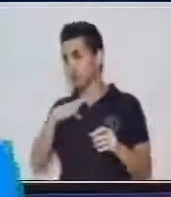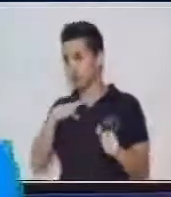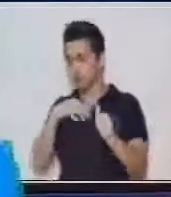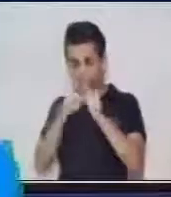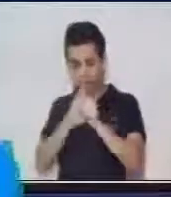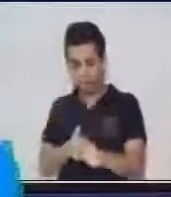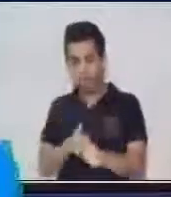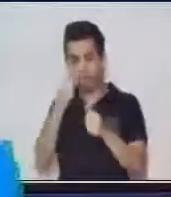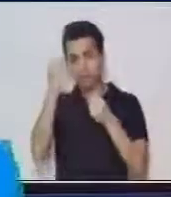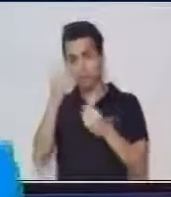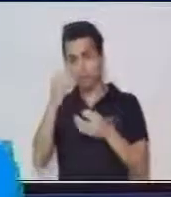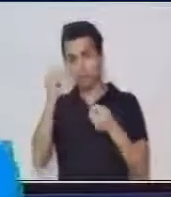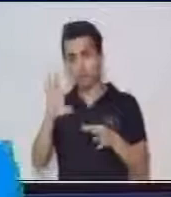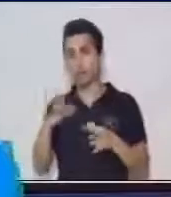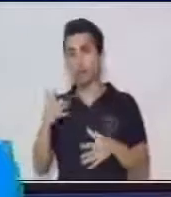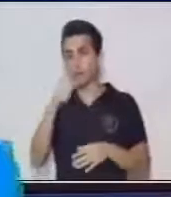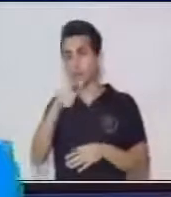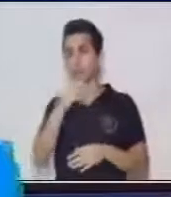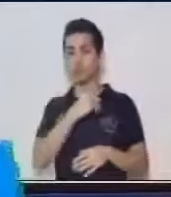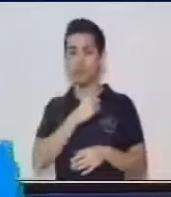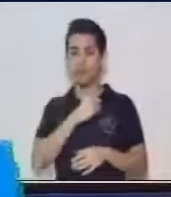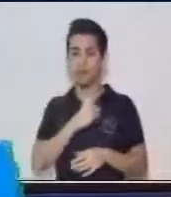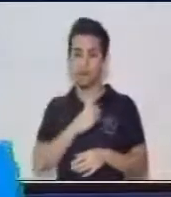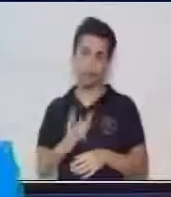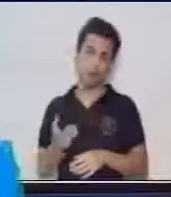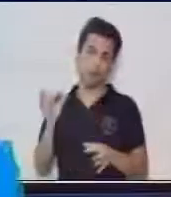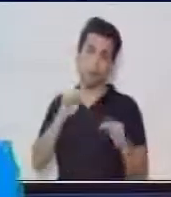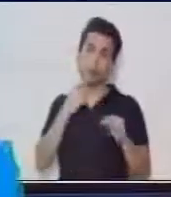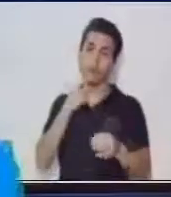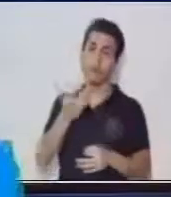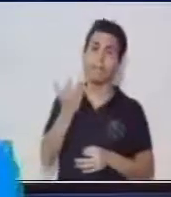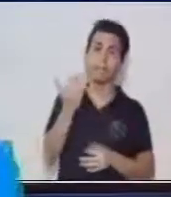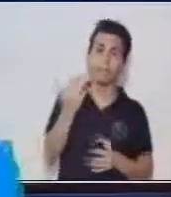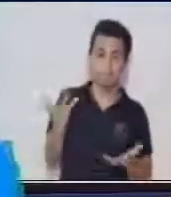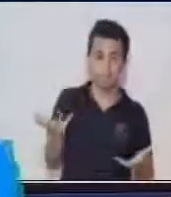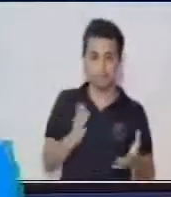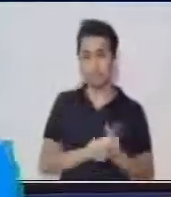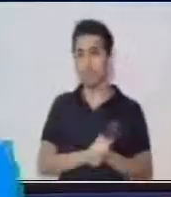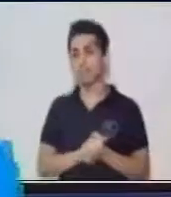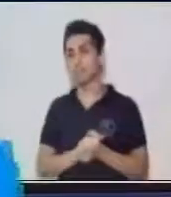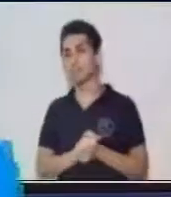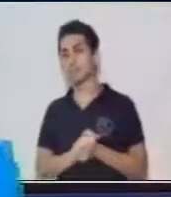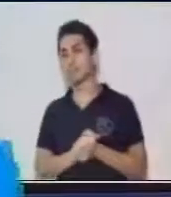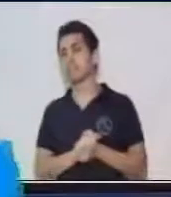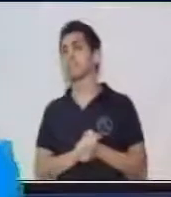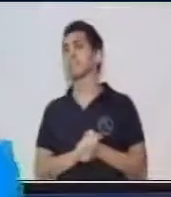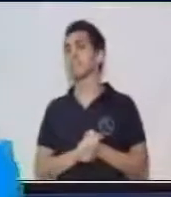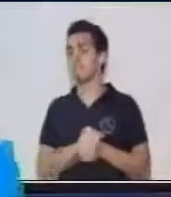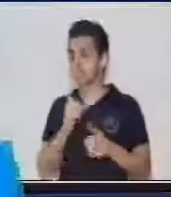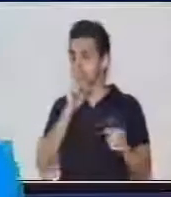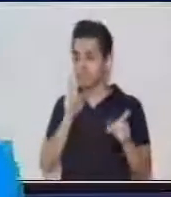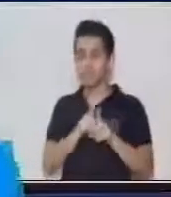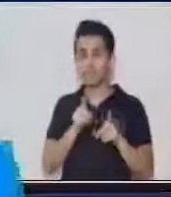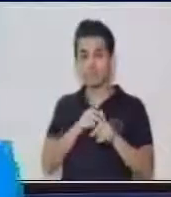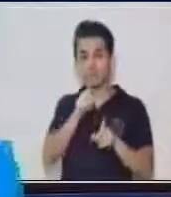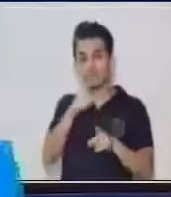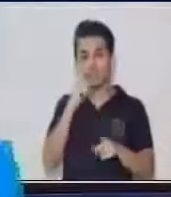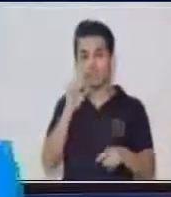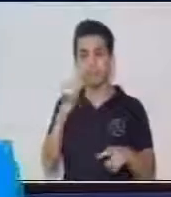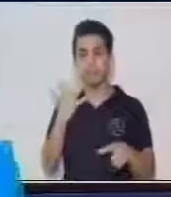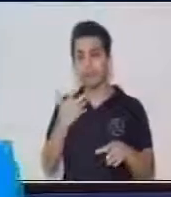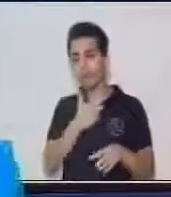la información que usted está solicitando o le están pidiendo. Ahí también va a contar usted disponer de la